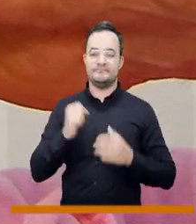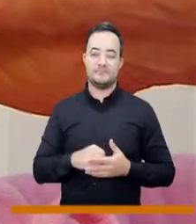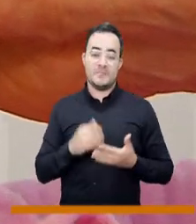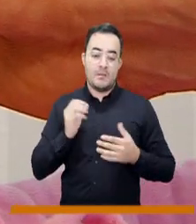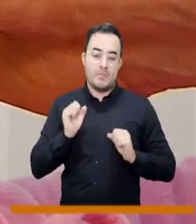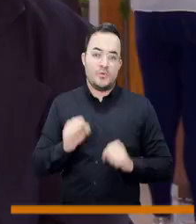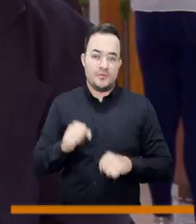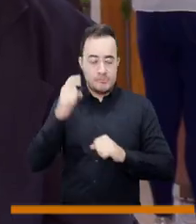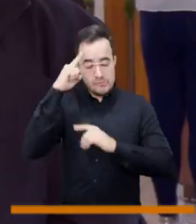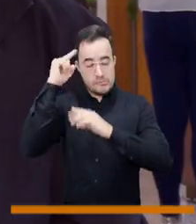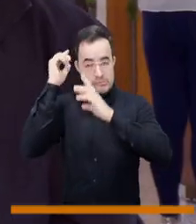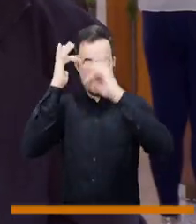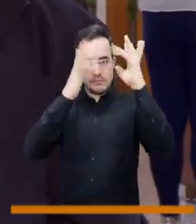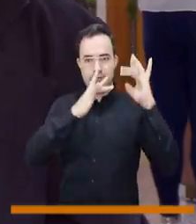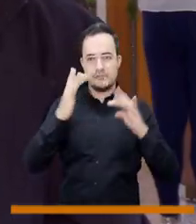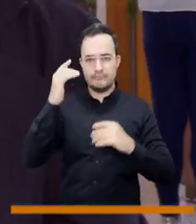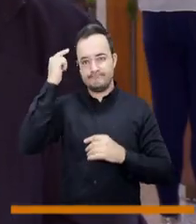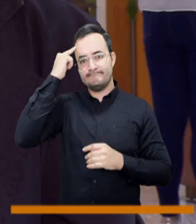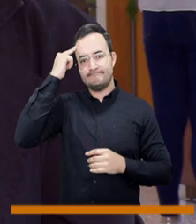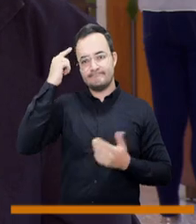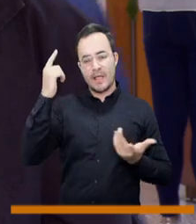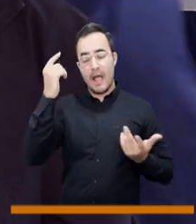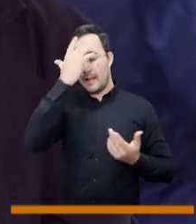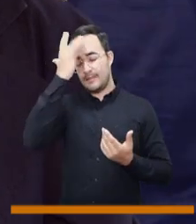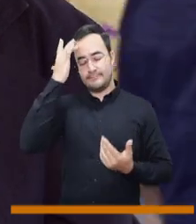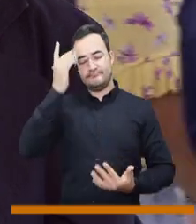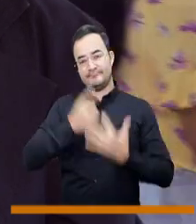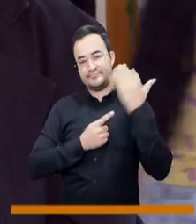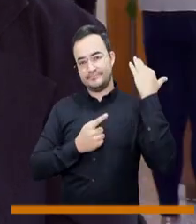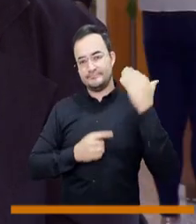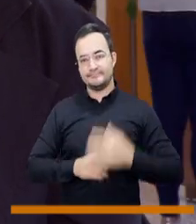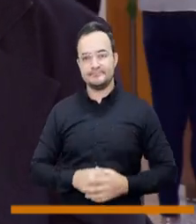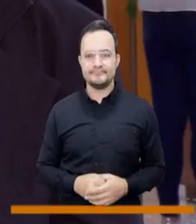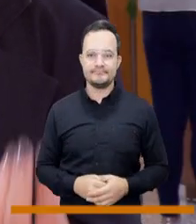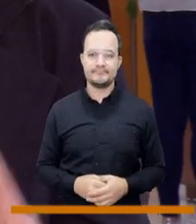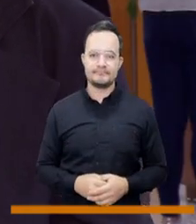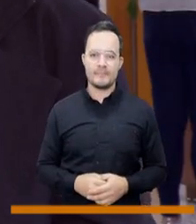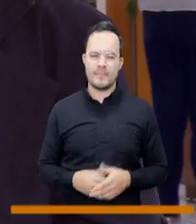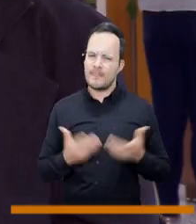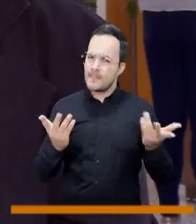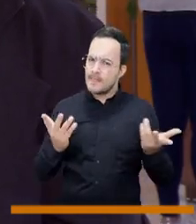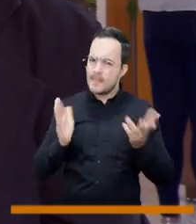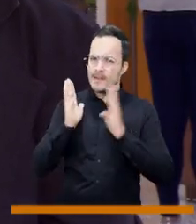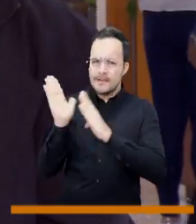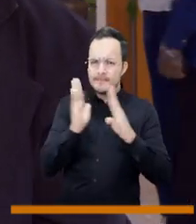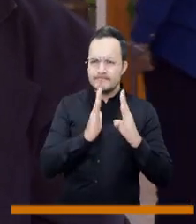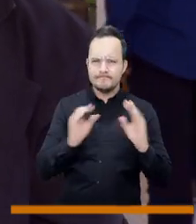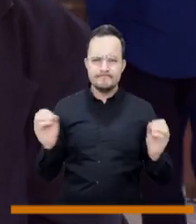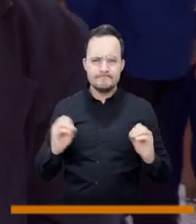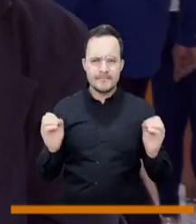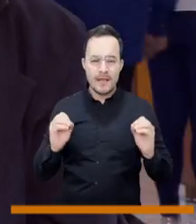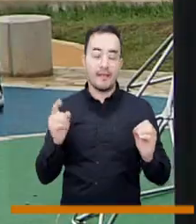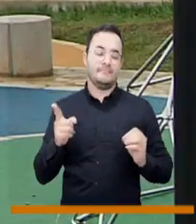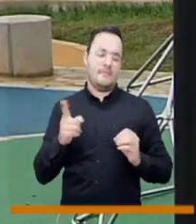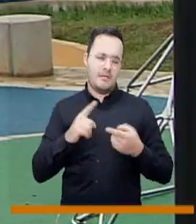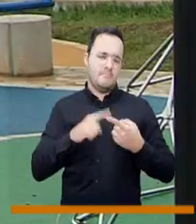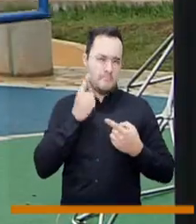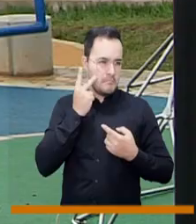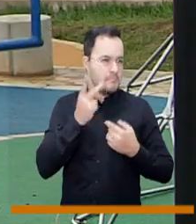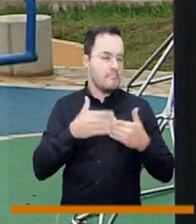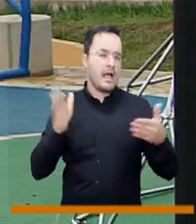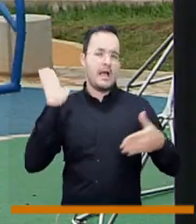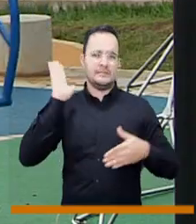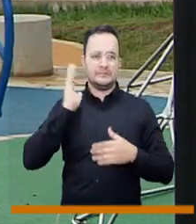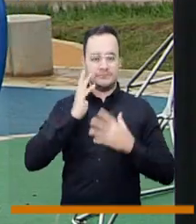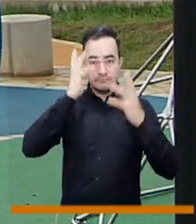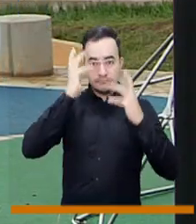depresión, de ansiedad y esto se puede desencadenar en trastornos mentales que finalmente terminen afectando la salud mental de las personas. De